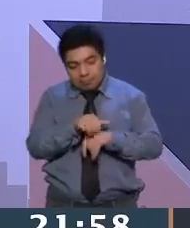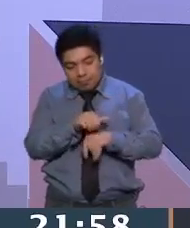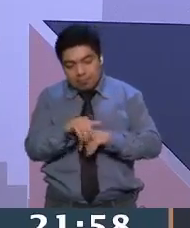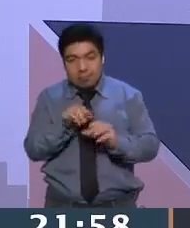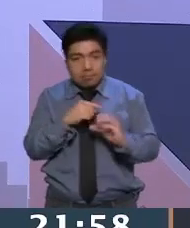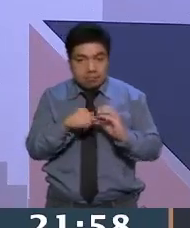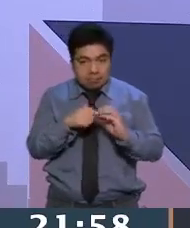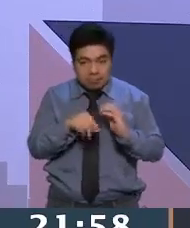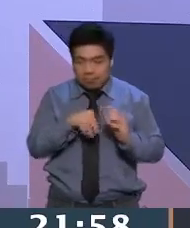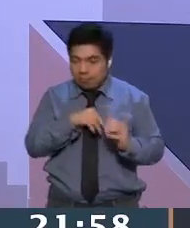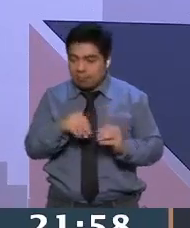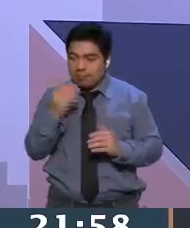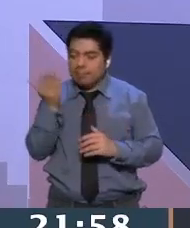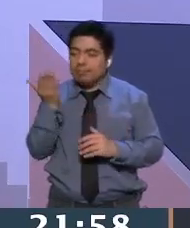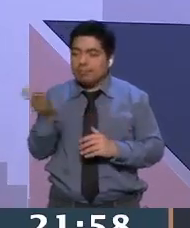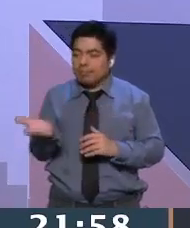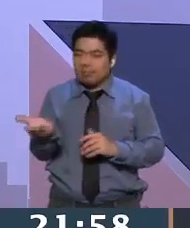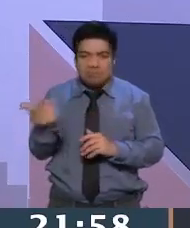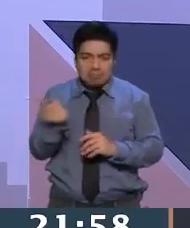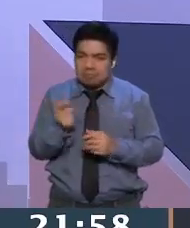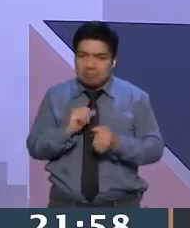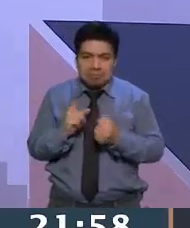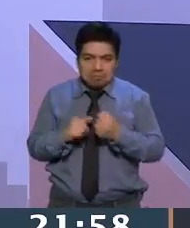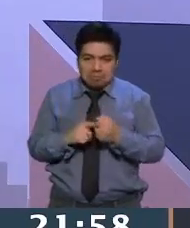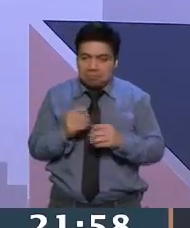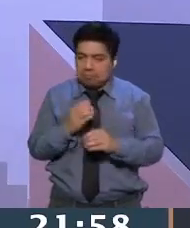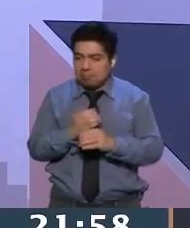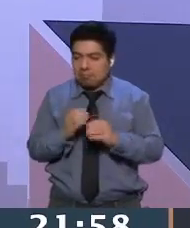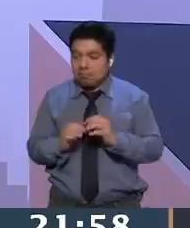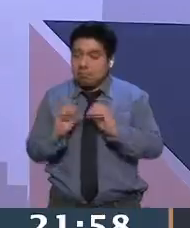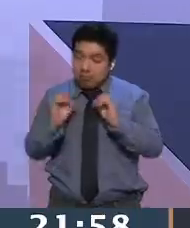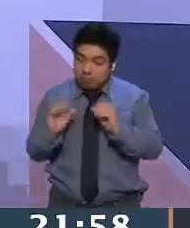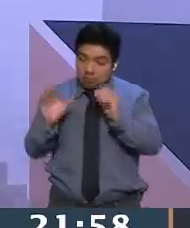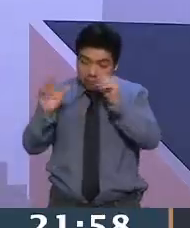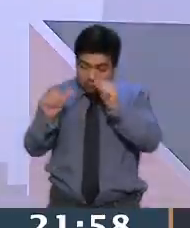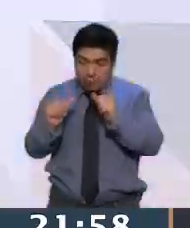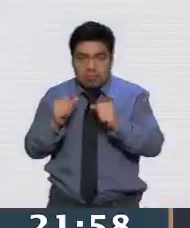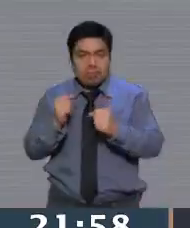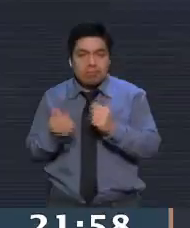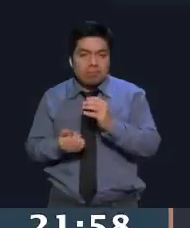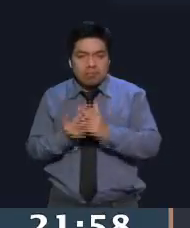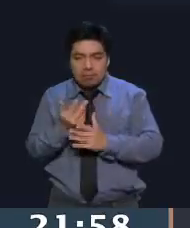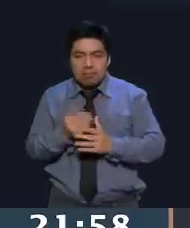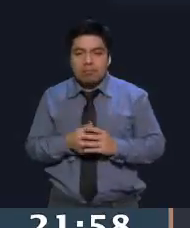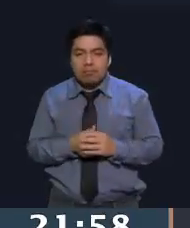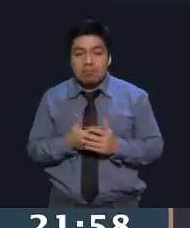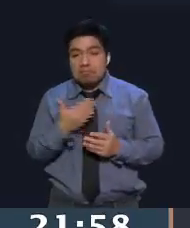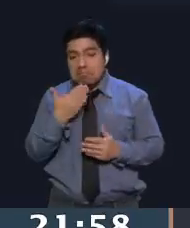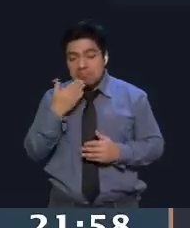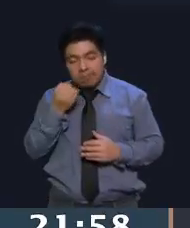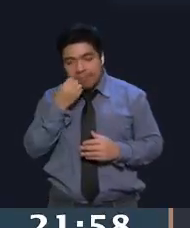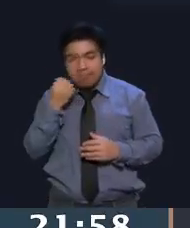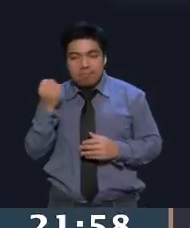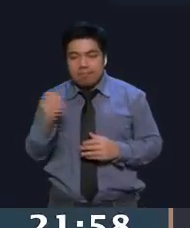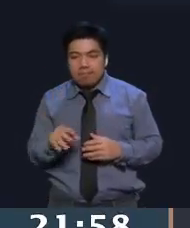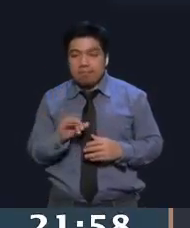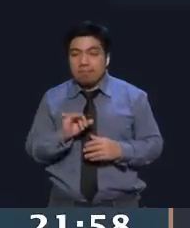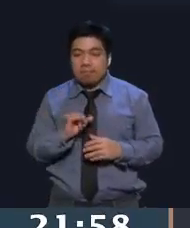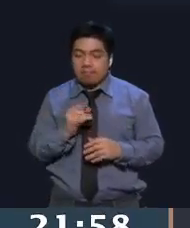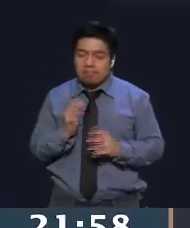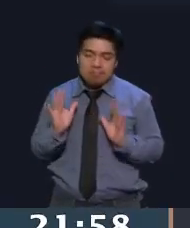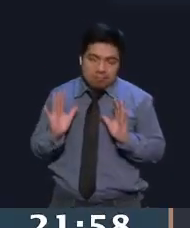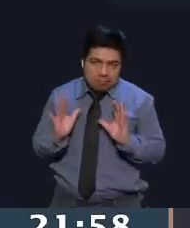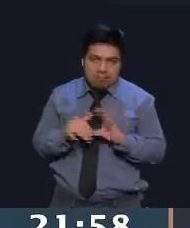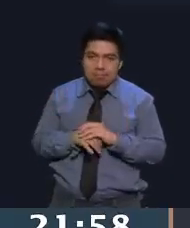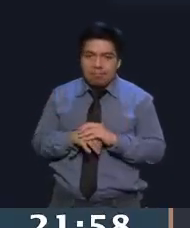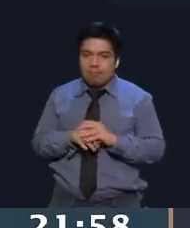para solicitar pedidos o para pactar alguna pieza hecha a modo. Está súper padre porque sí es una forma de inmortalizar, digo,